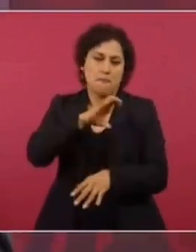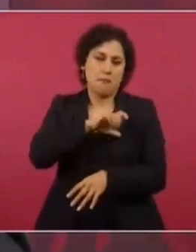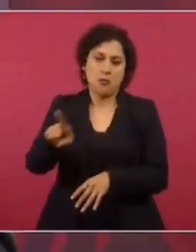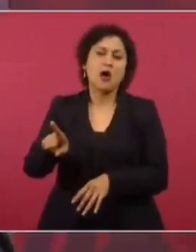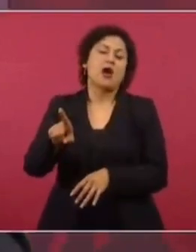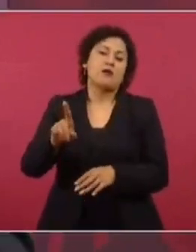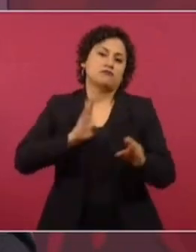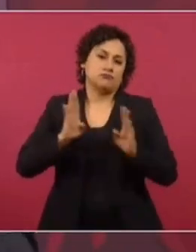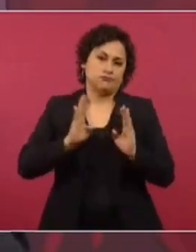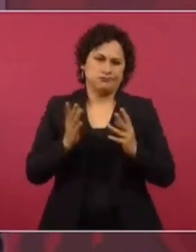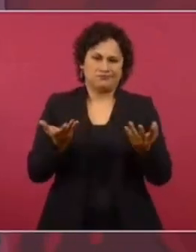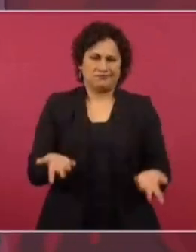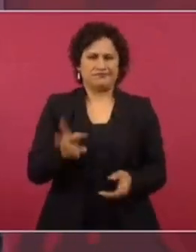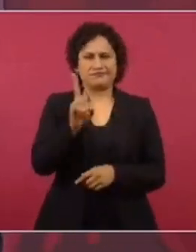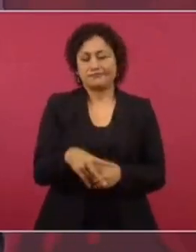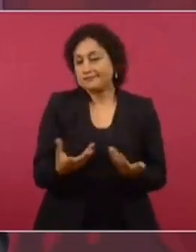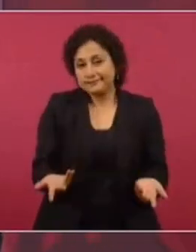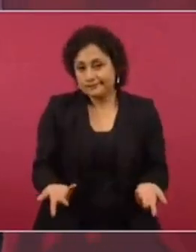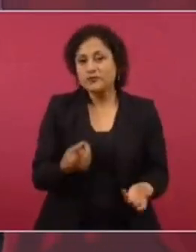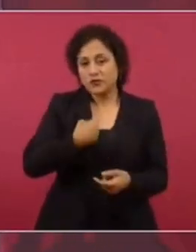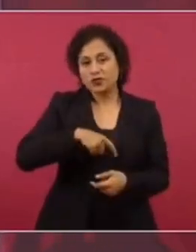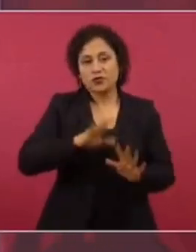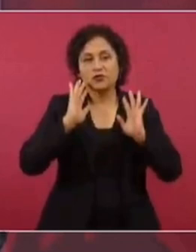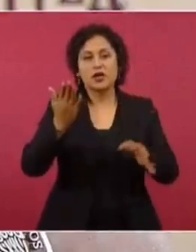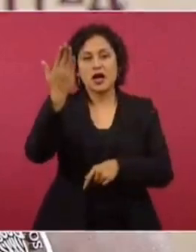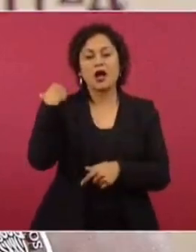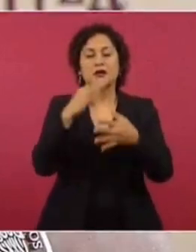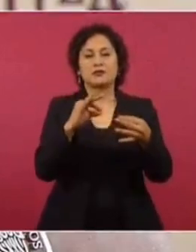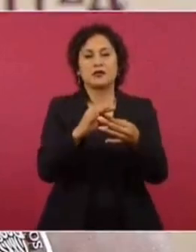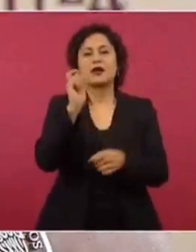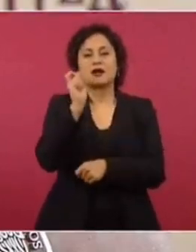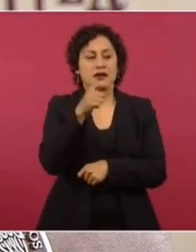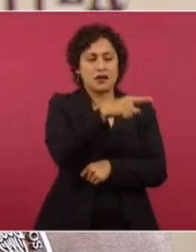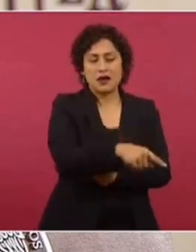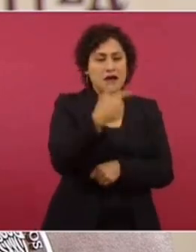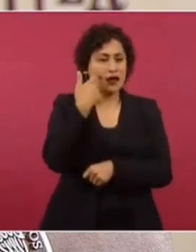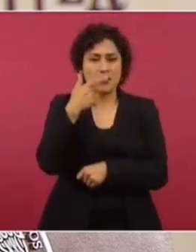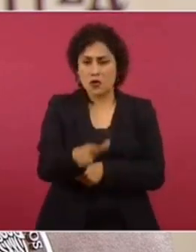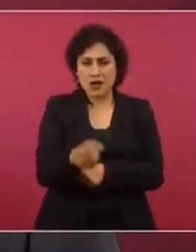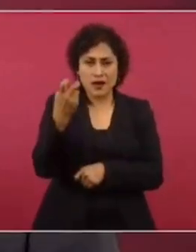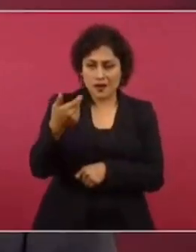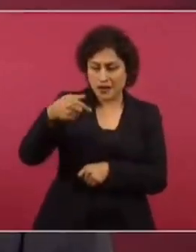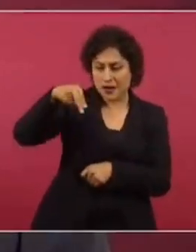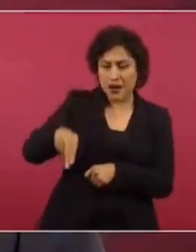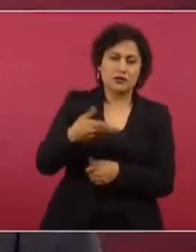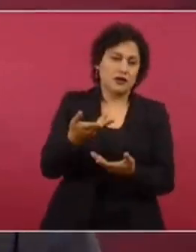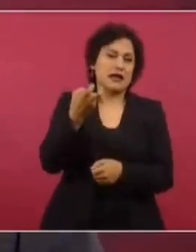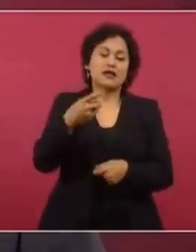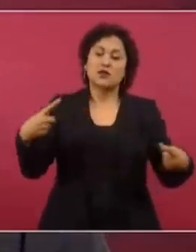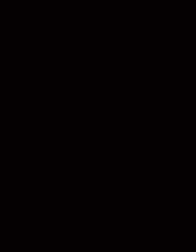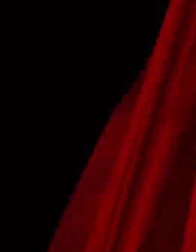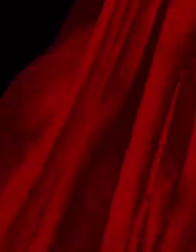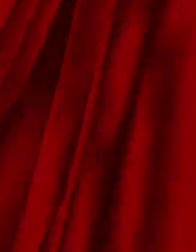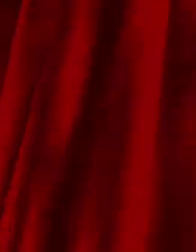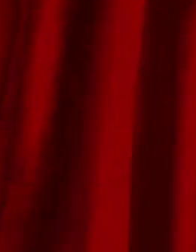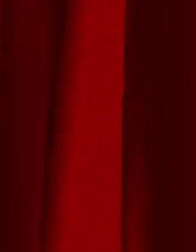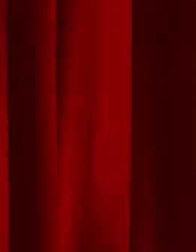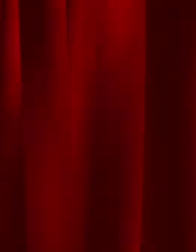ya hemos dicho, está en contra del interés superior del pueblo de México, en contra de que se garantice la seguridad de los mexicanos.